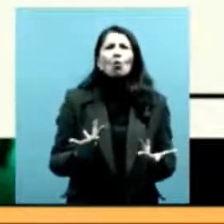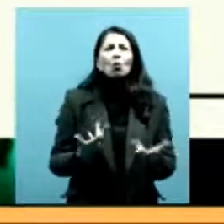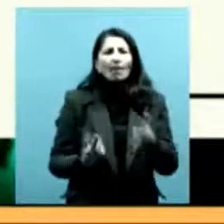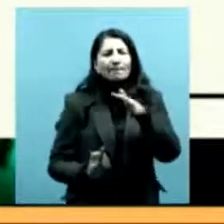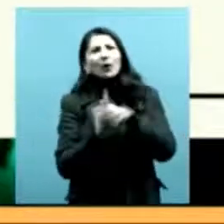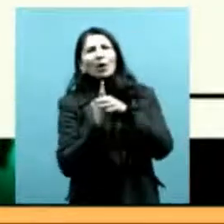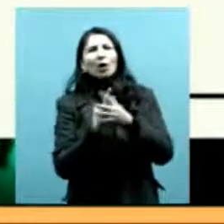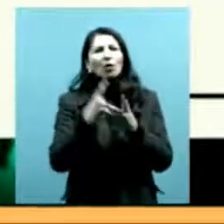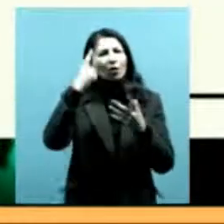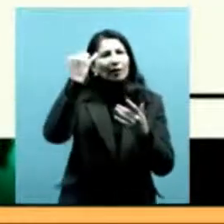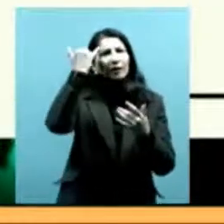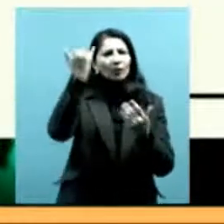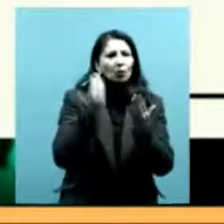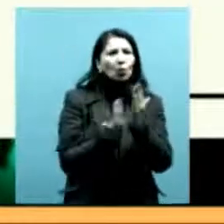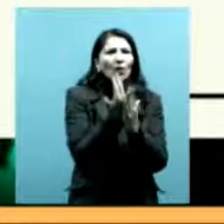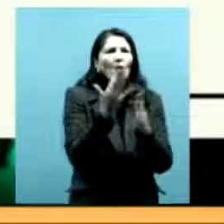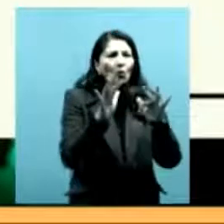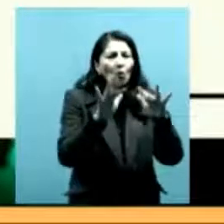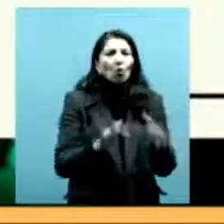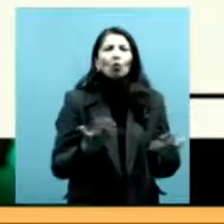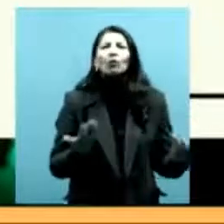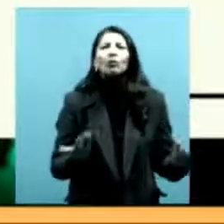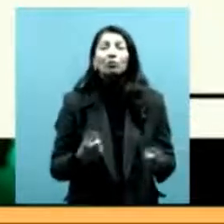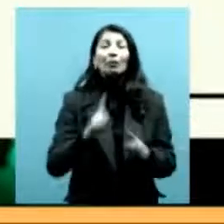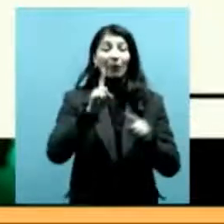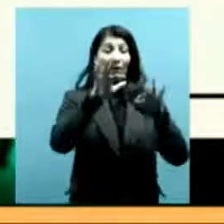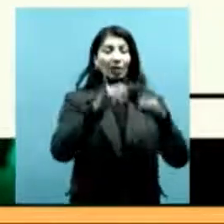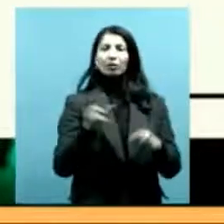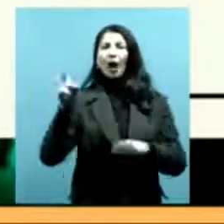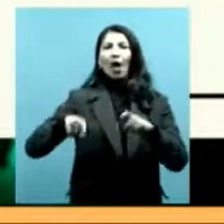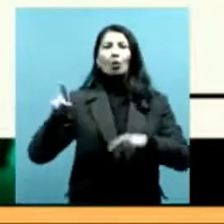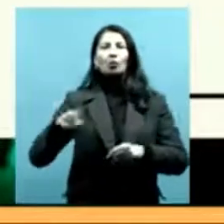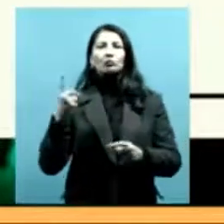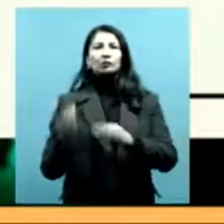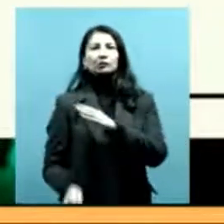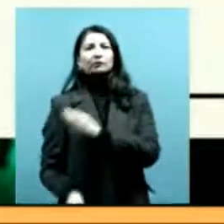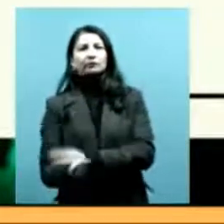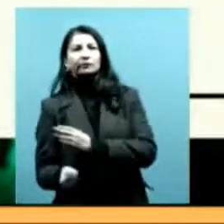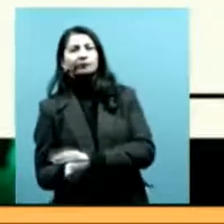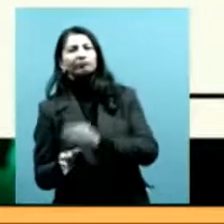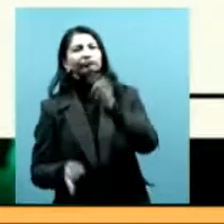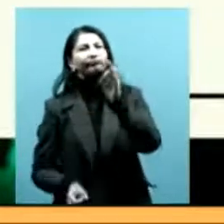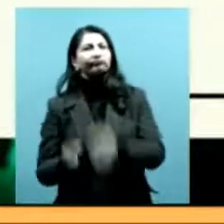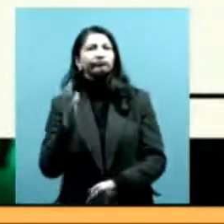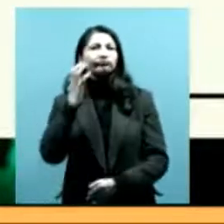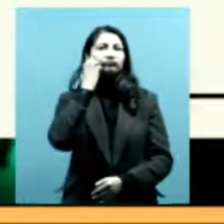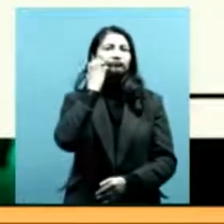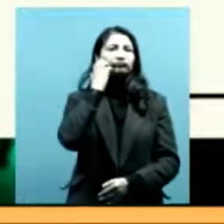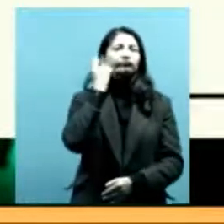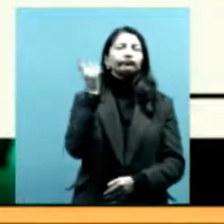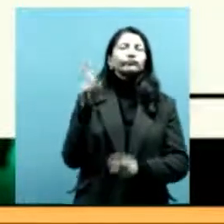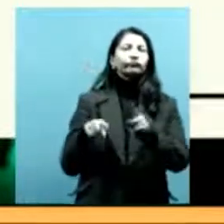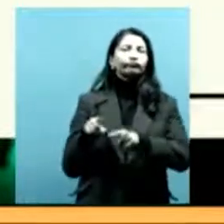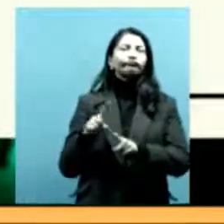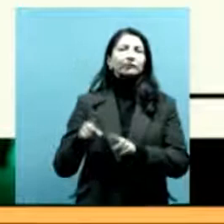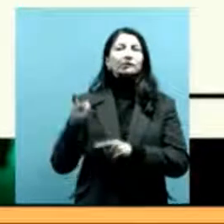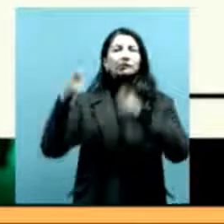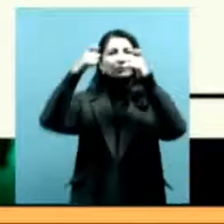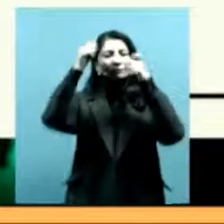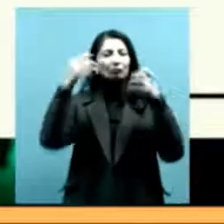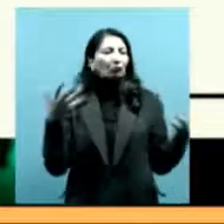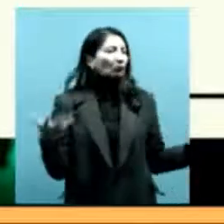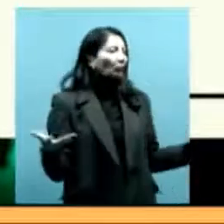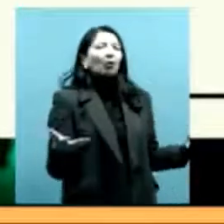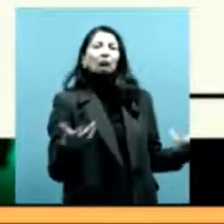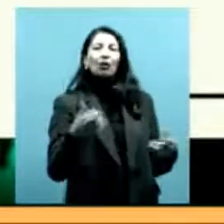la corrupción, de la injusticia, de la arbitrariedad, de un Estado que no reconoció